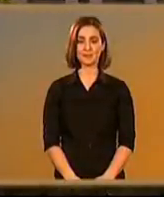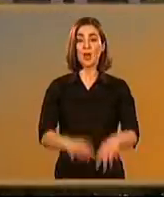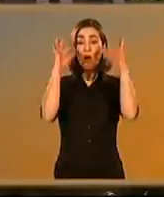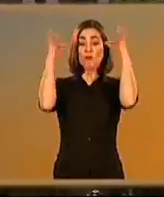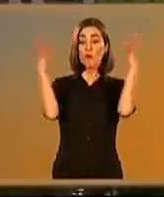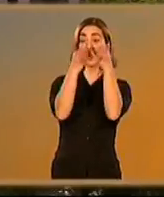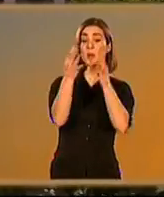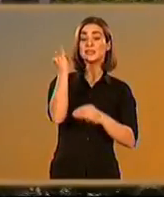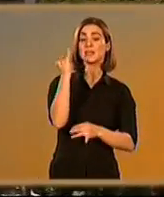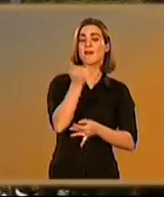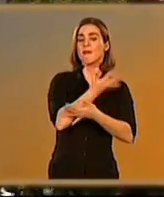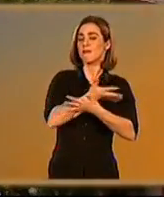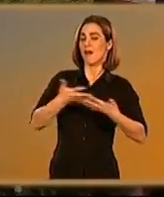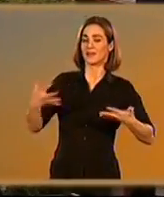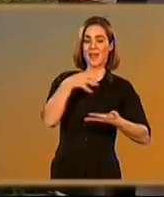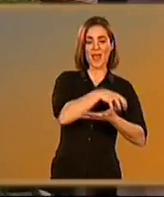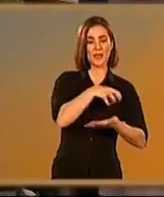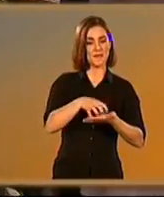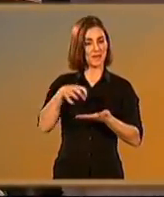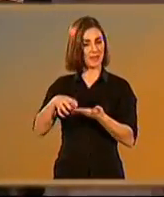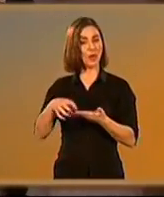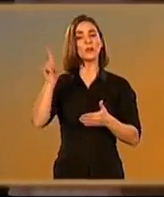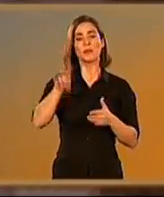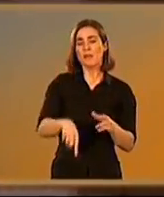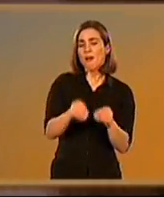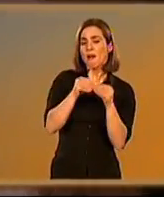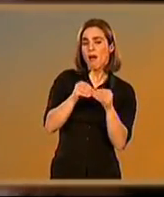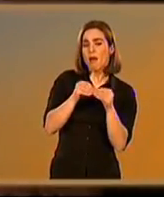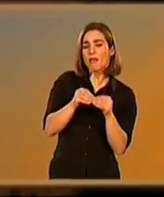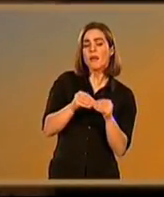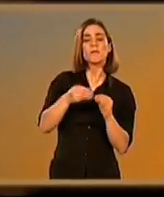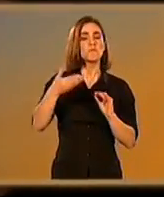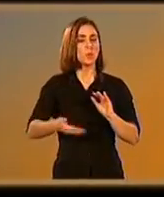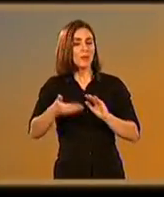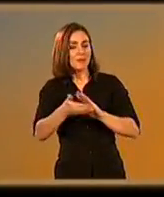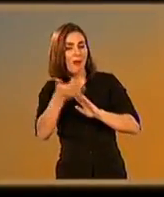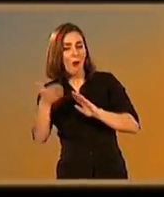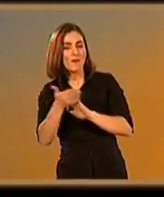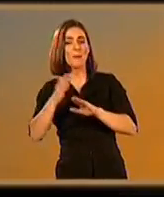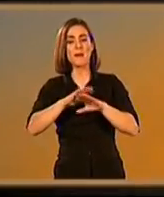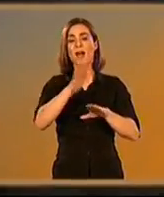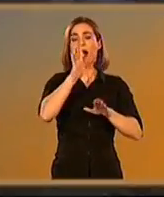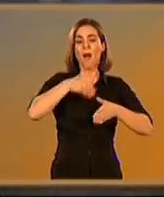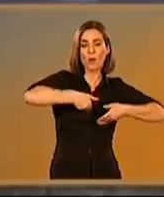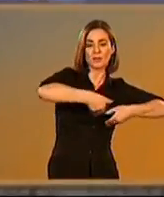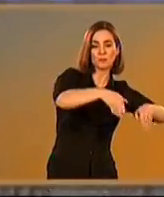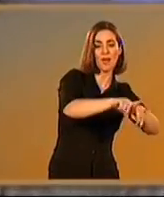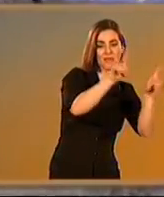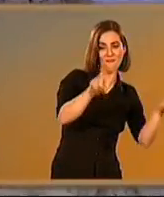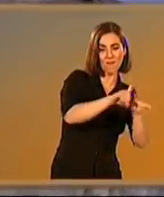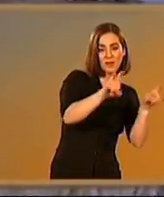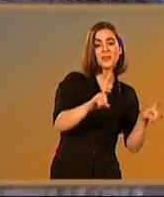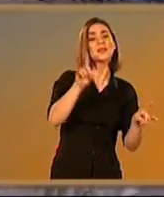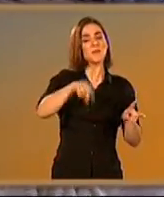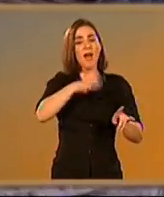Córdoba contaba, entre otras grandes construcciones, con una sofisticada red de canalización y distribución de agua a fuentes, termas y acueductos,